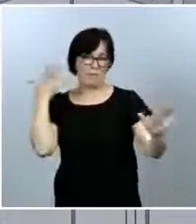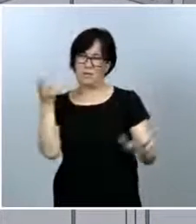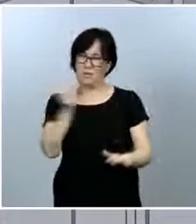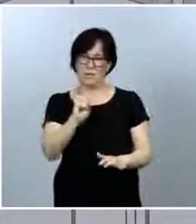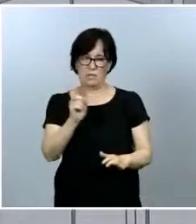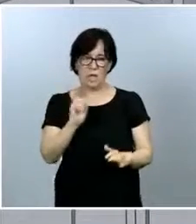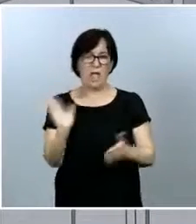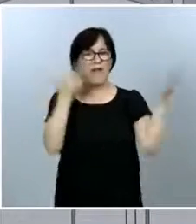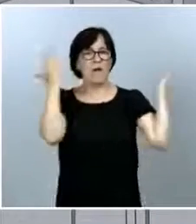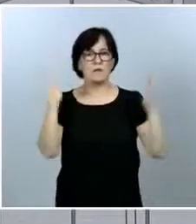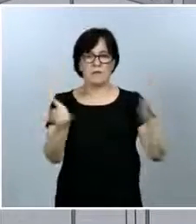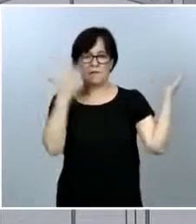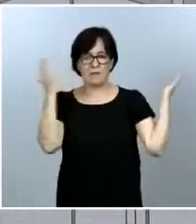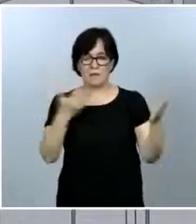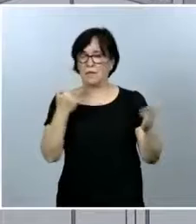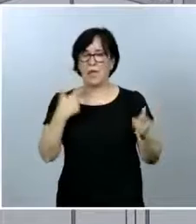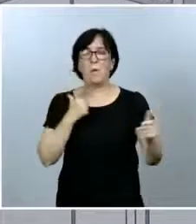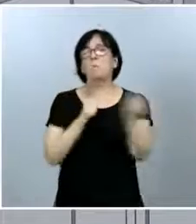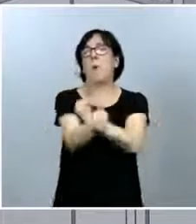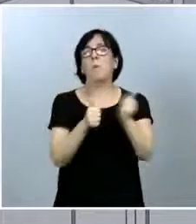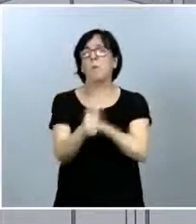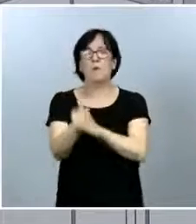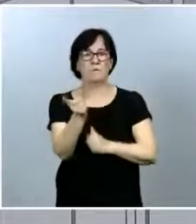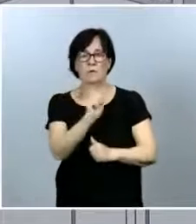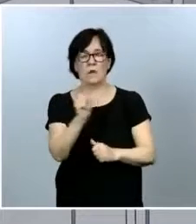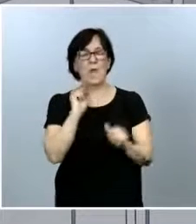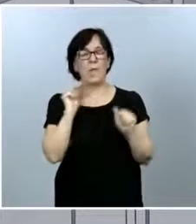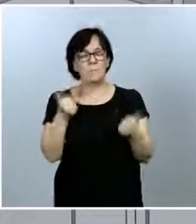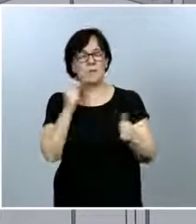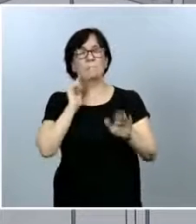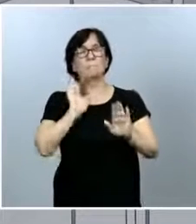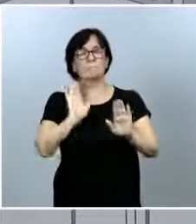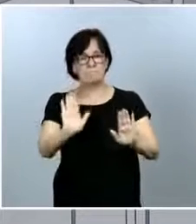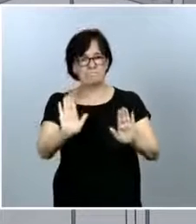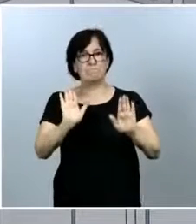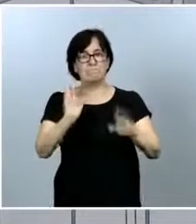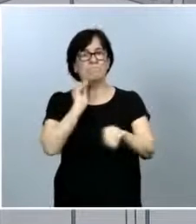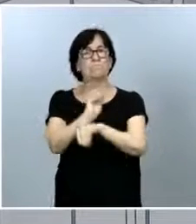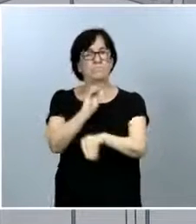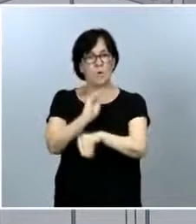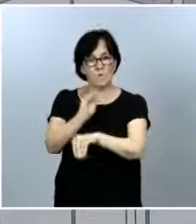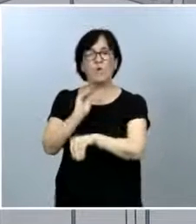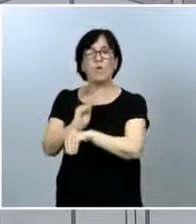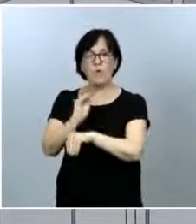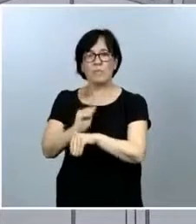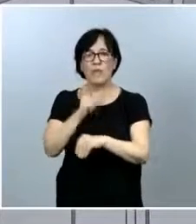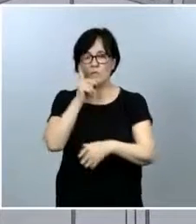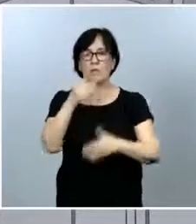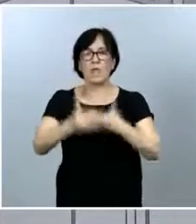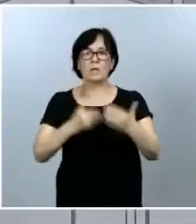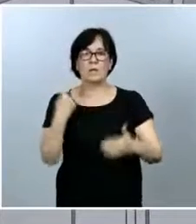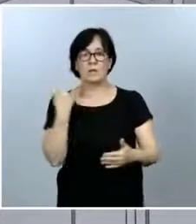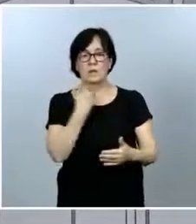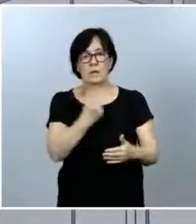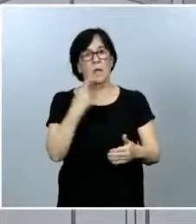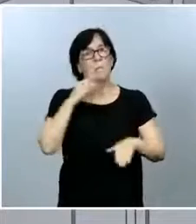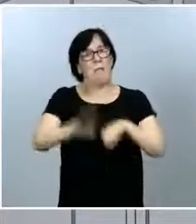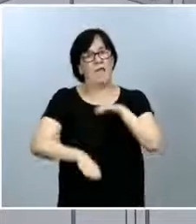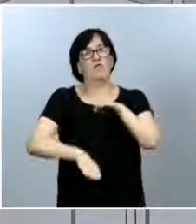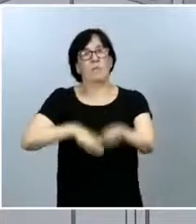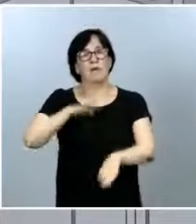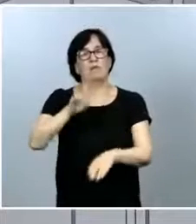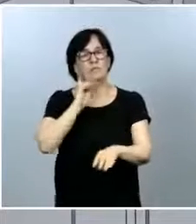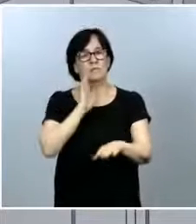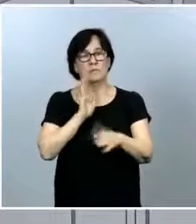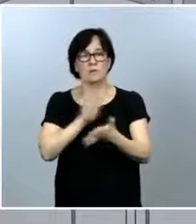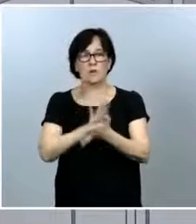las siguientes fases antes que nadie y han empezado a entender la prudencia que se tiene que tener cuando damos cada uno de estos pasos. Yo la